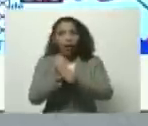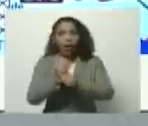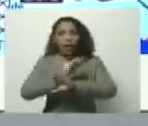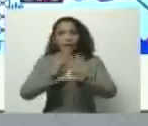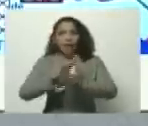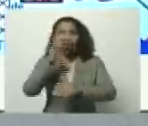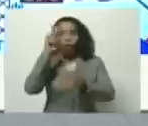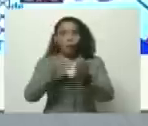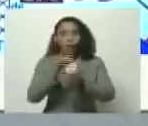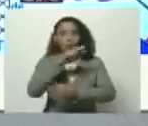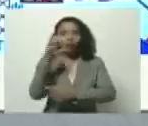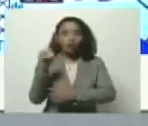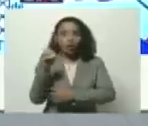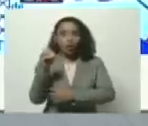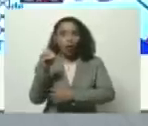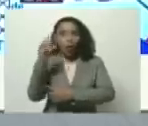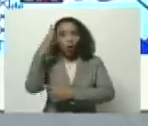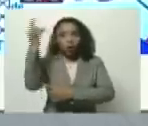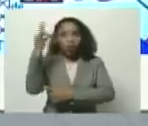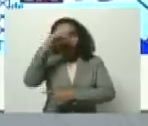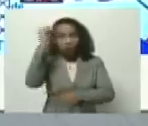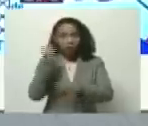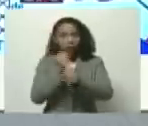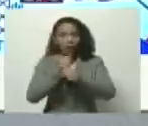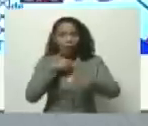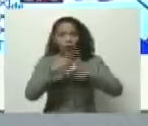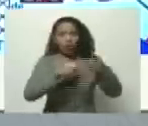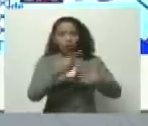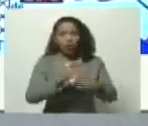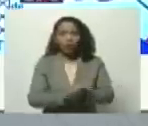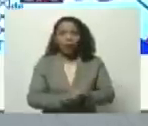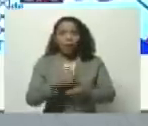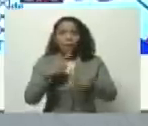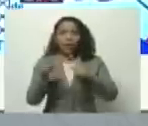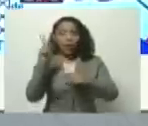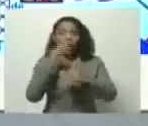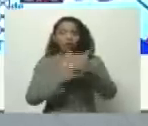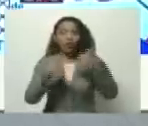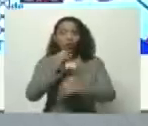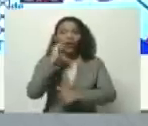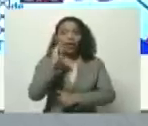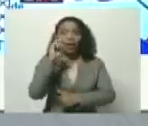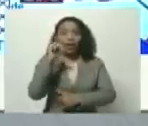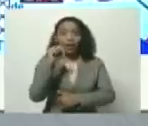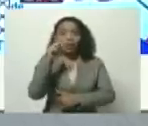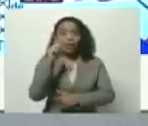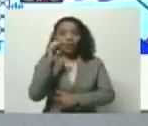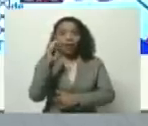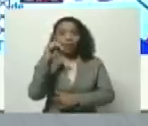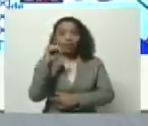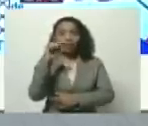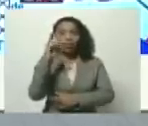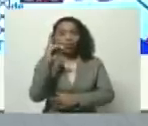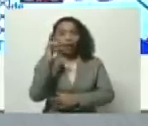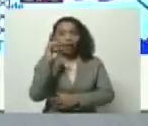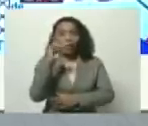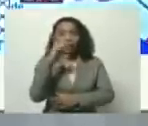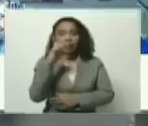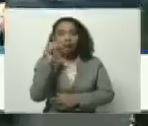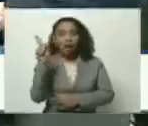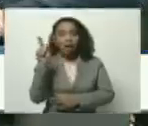consejos productivos a los trabajadores. Pero esta superintendencia debe encargarse de la